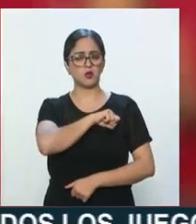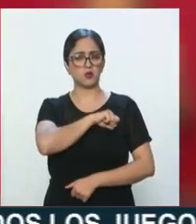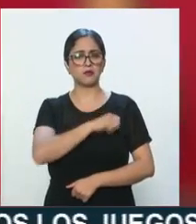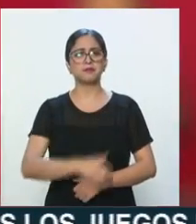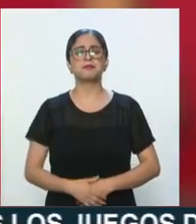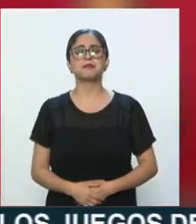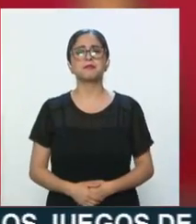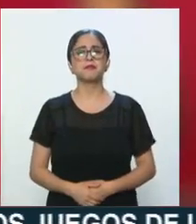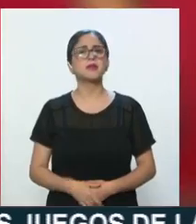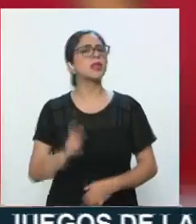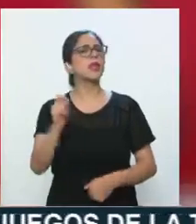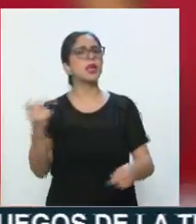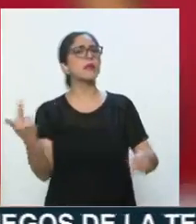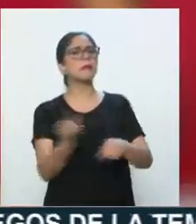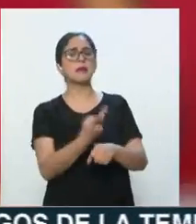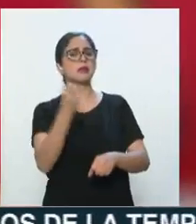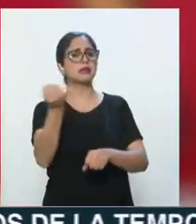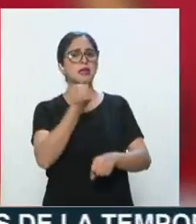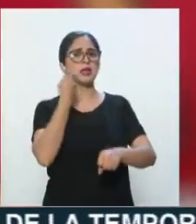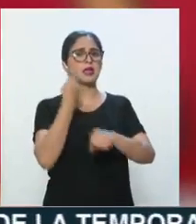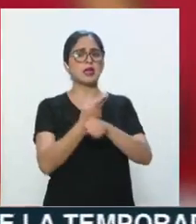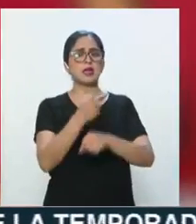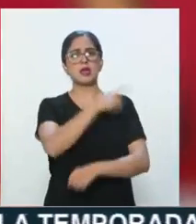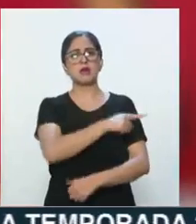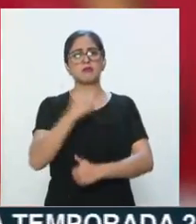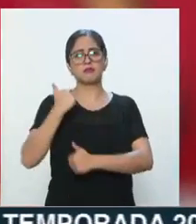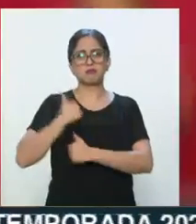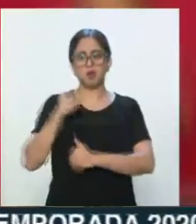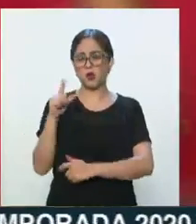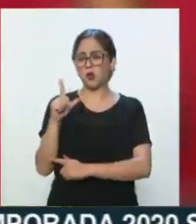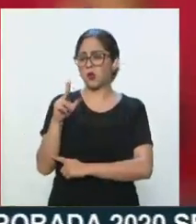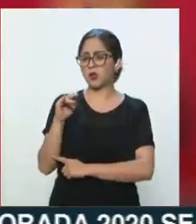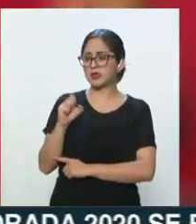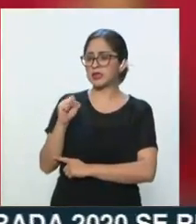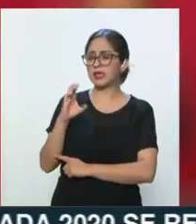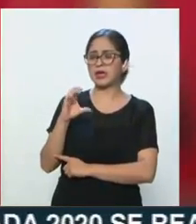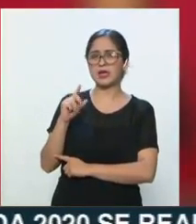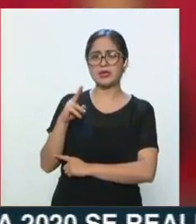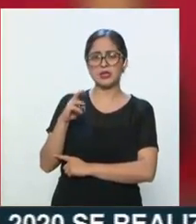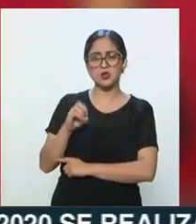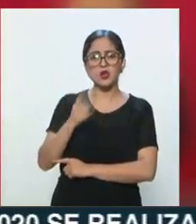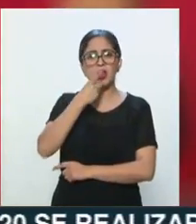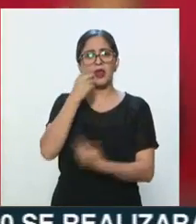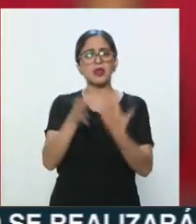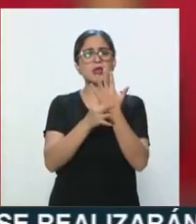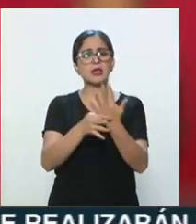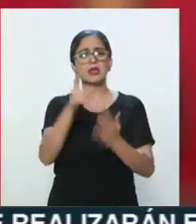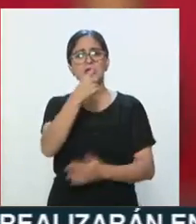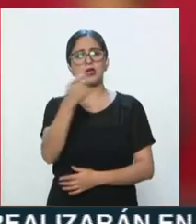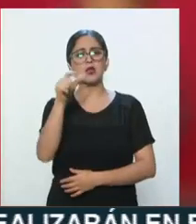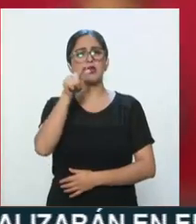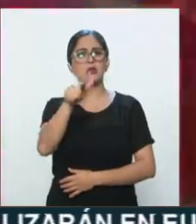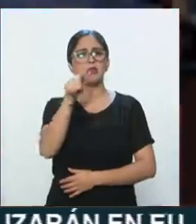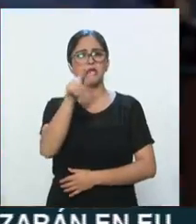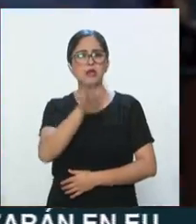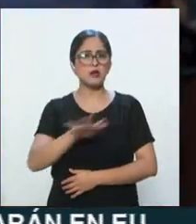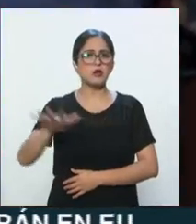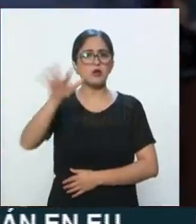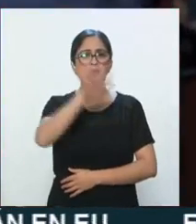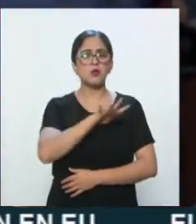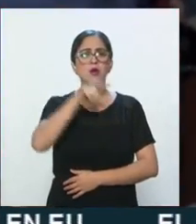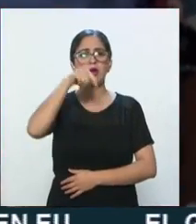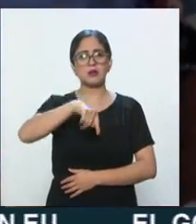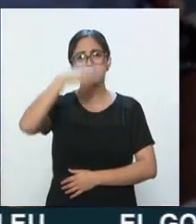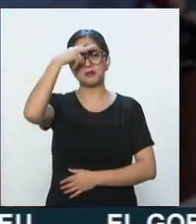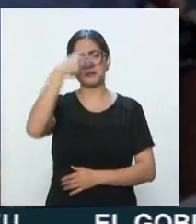Secretaría de la Defensa Nacional, el general Luis Cresencio Sandoval informó que se cuenta con 117 instalaciones en toda